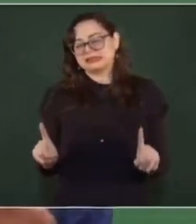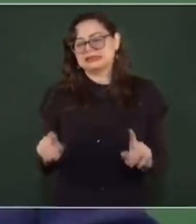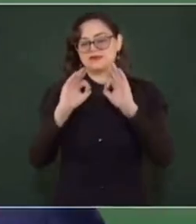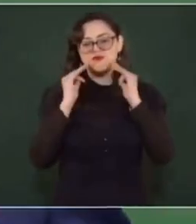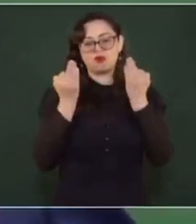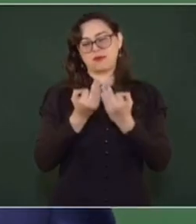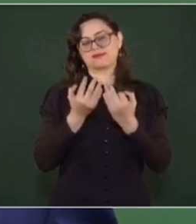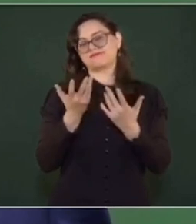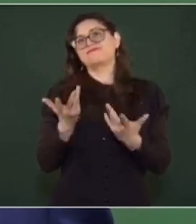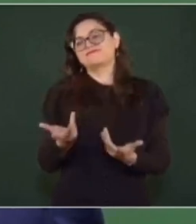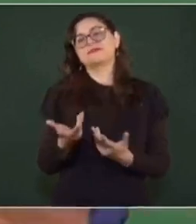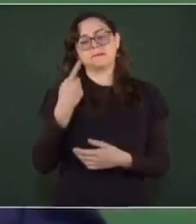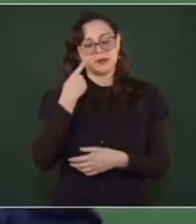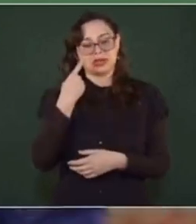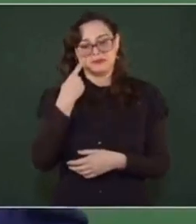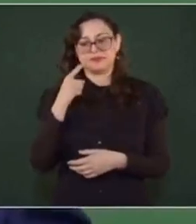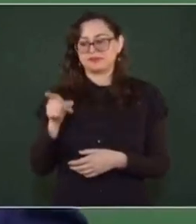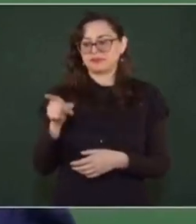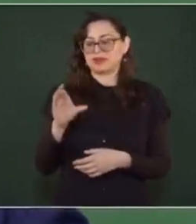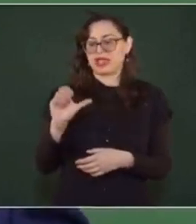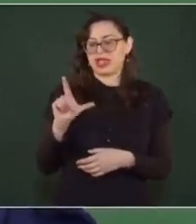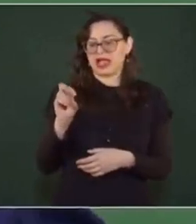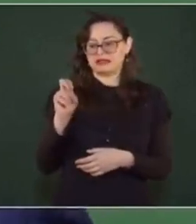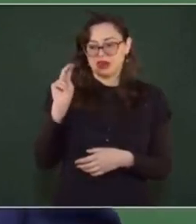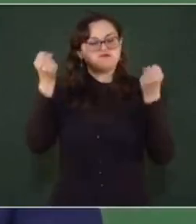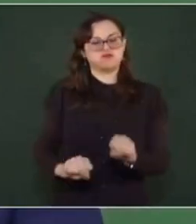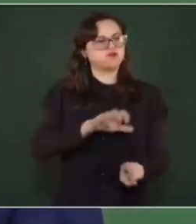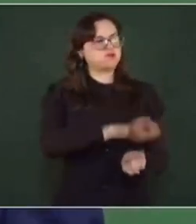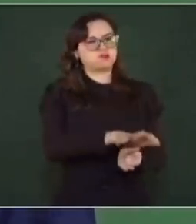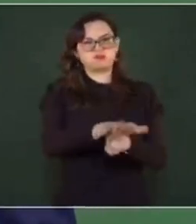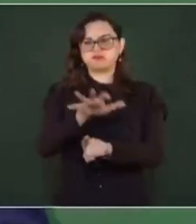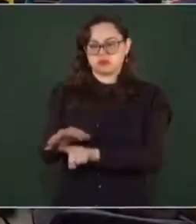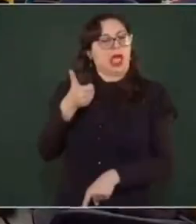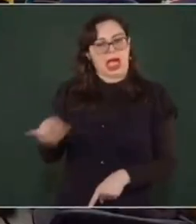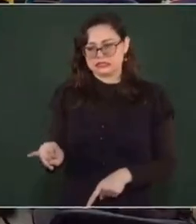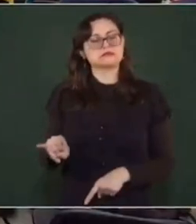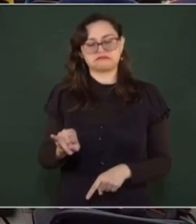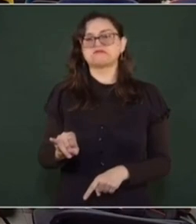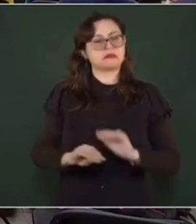De lo que no tengo duda es que Calderón tiene un pensamiento autoritario. Lo otro,